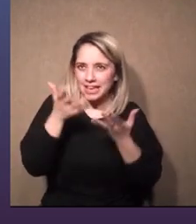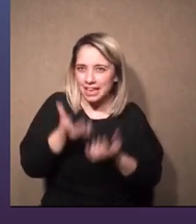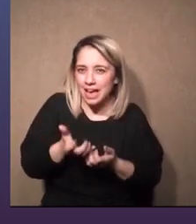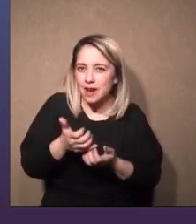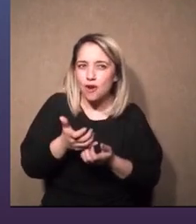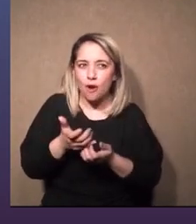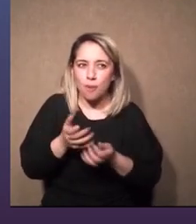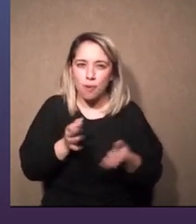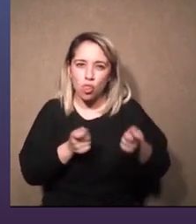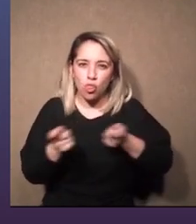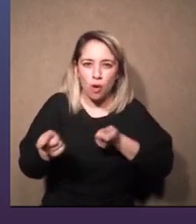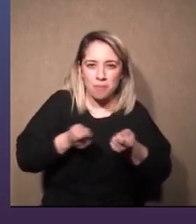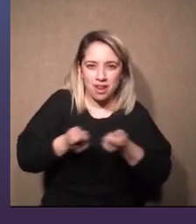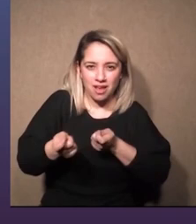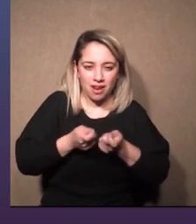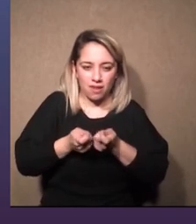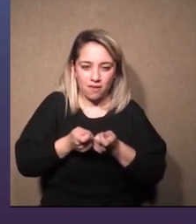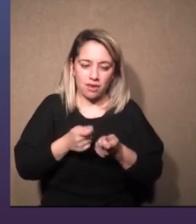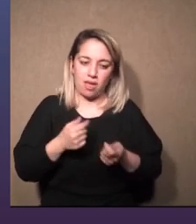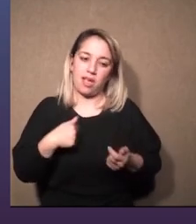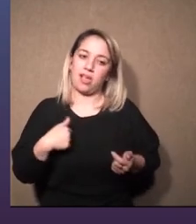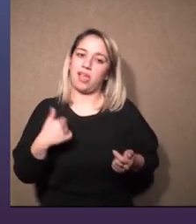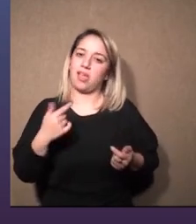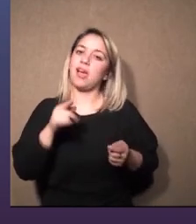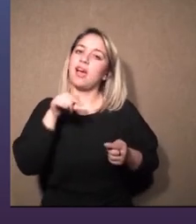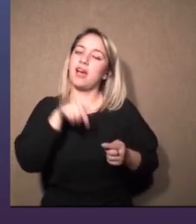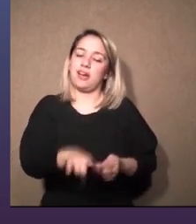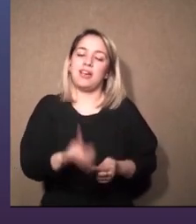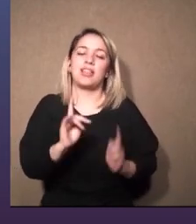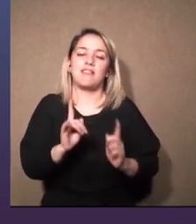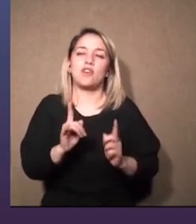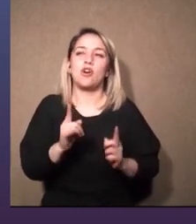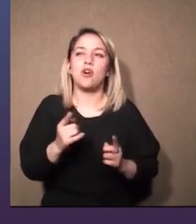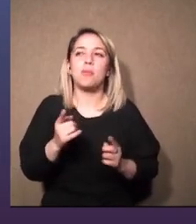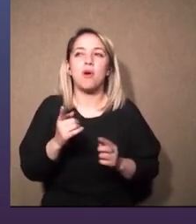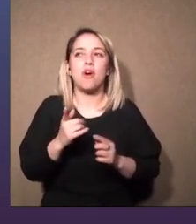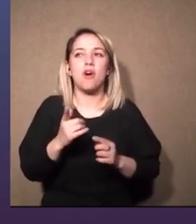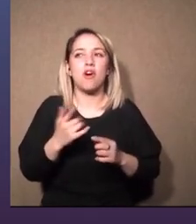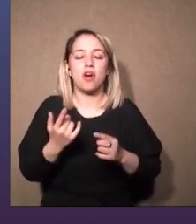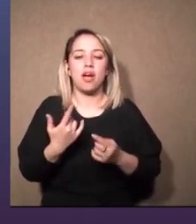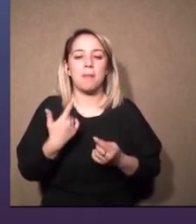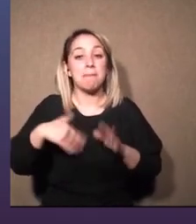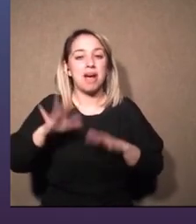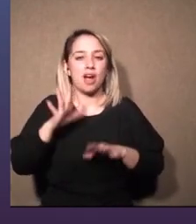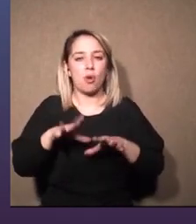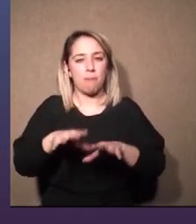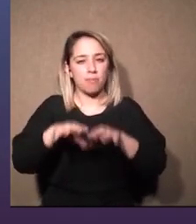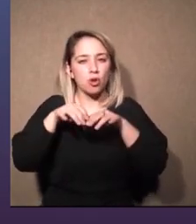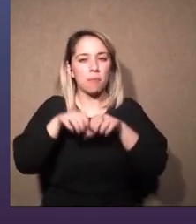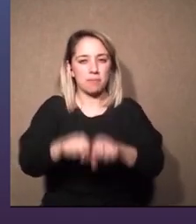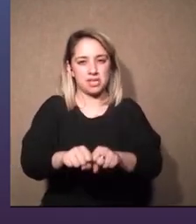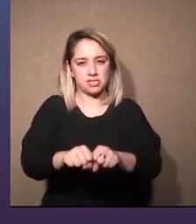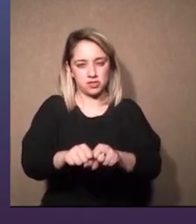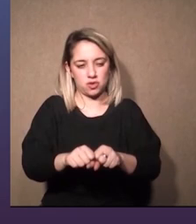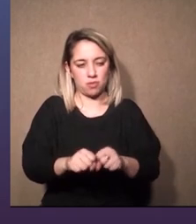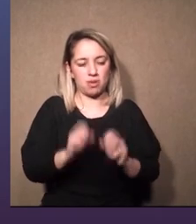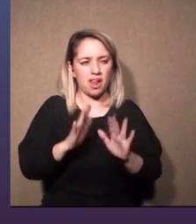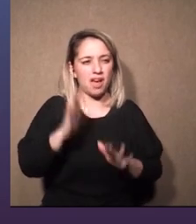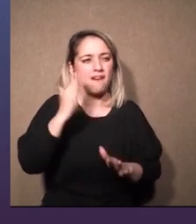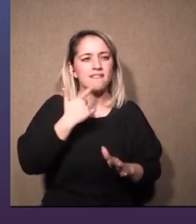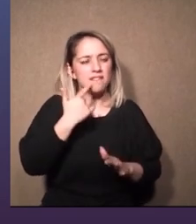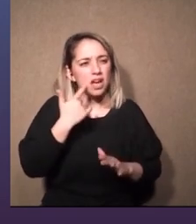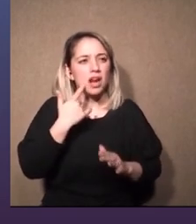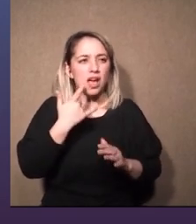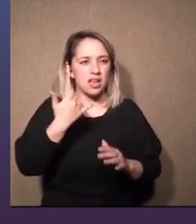requiere eso como un compromiso de todo el tiempo estar cuestionándose si sabe todo lo que necesita